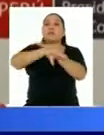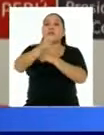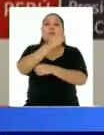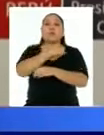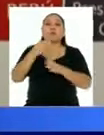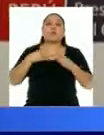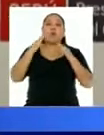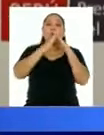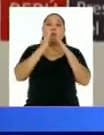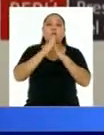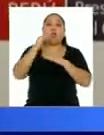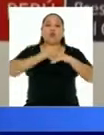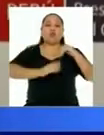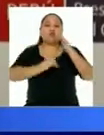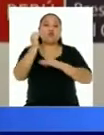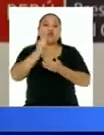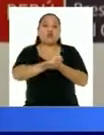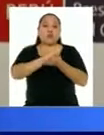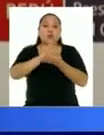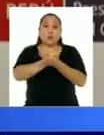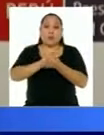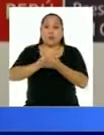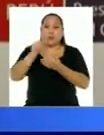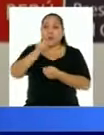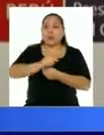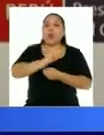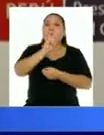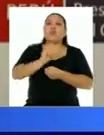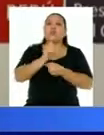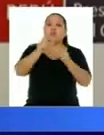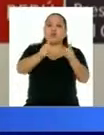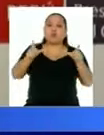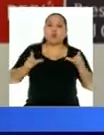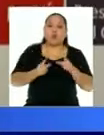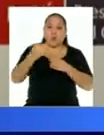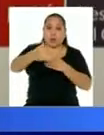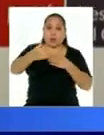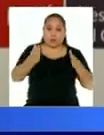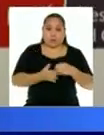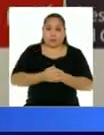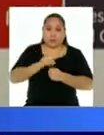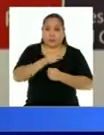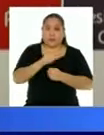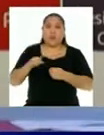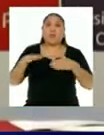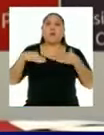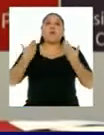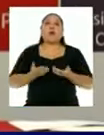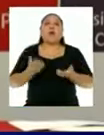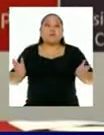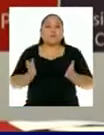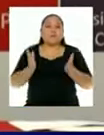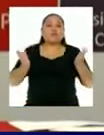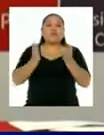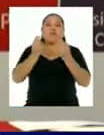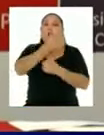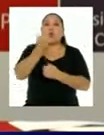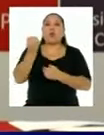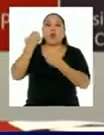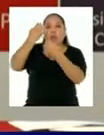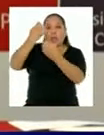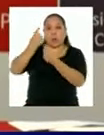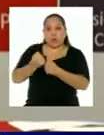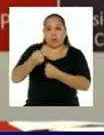Vivienda, Construcción y Saneamiento con respecto al uso de espacios públicos de forma activa para poder impulsar la reactivación económica.